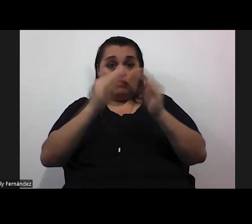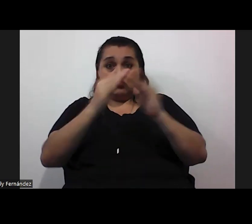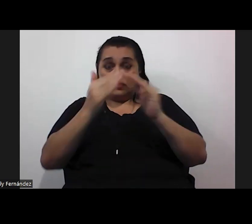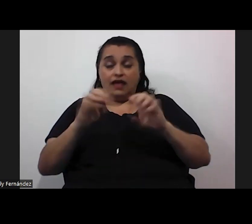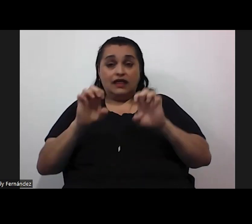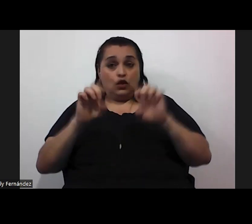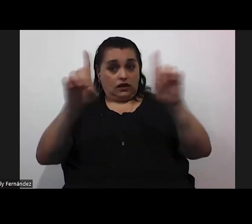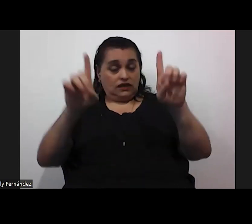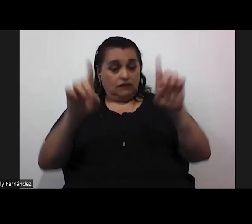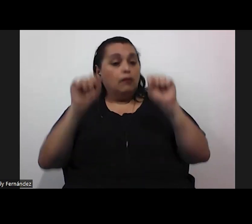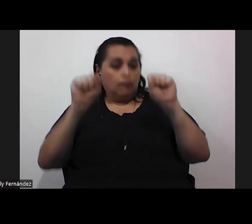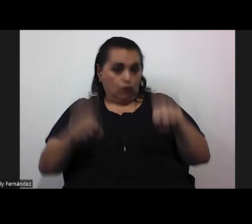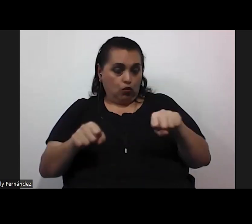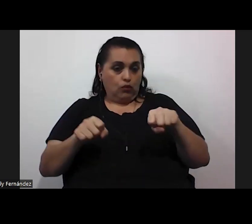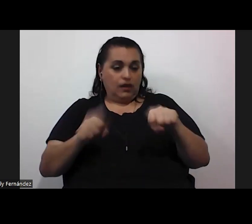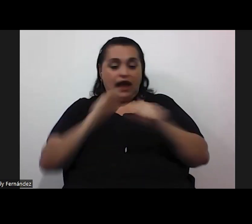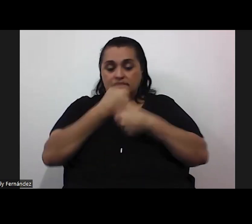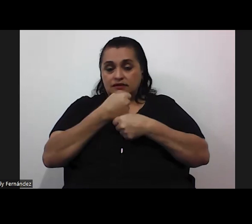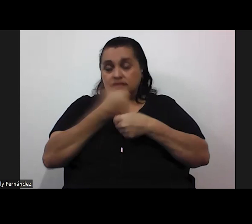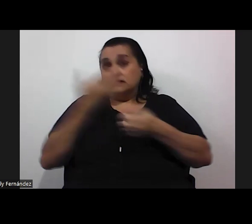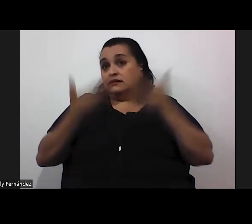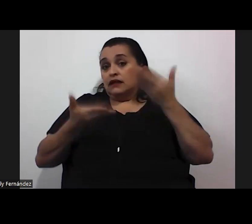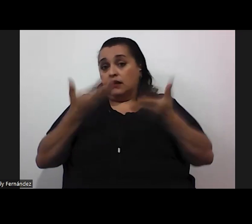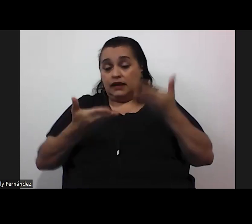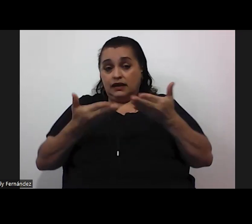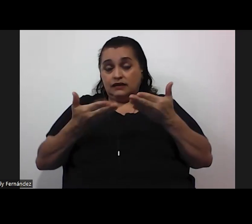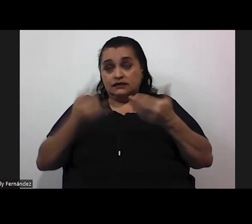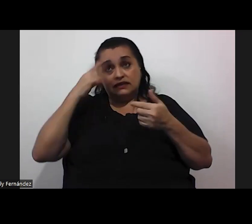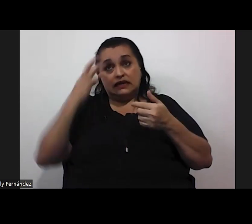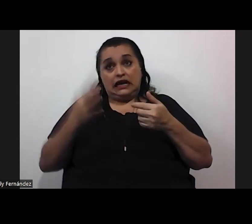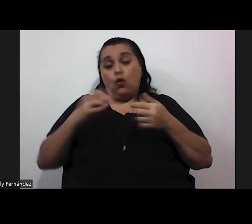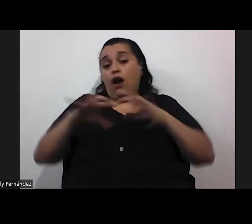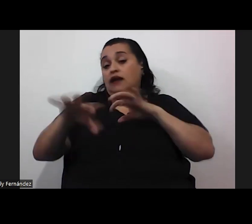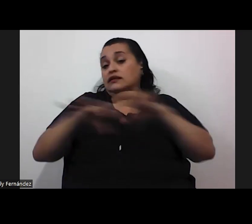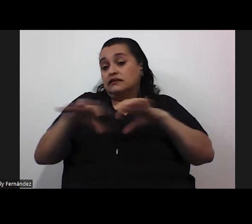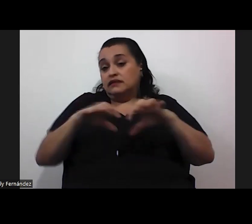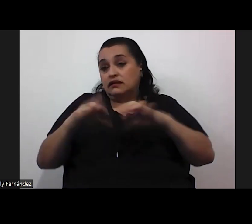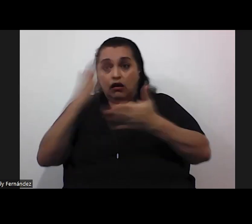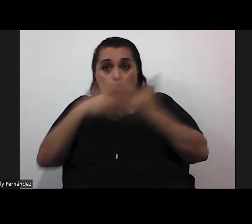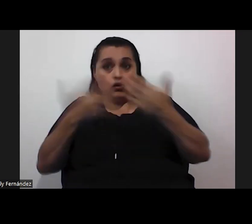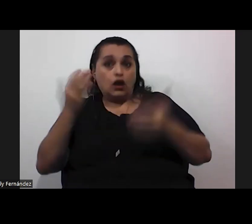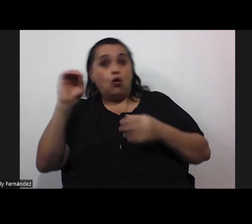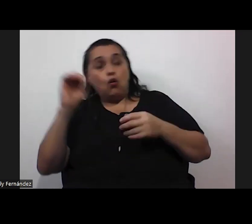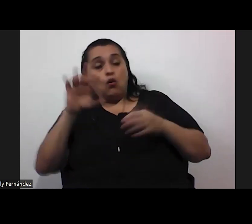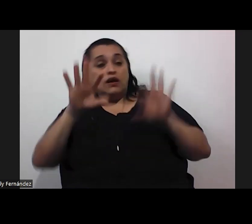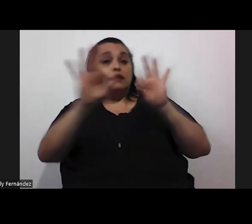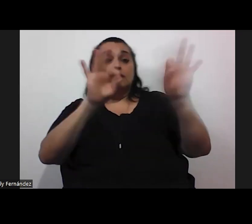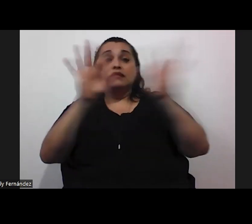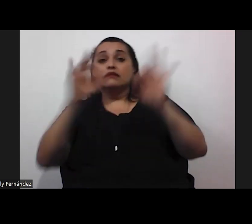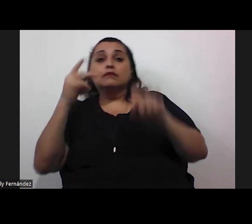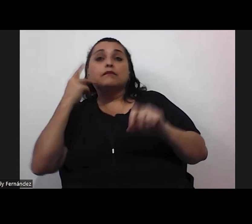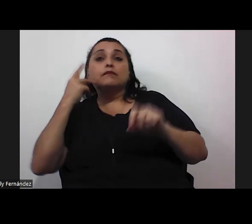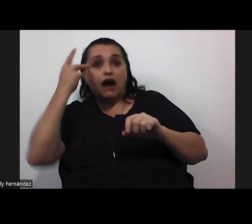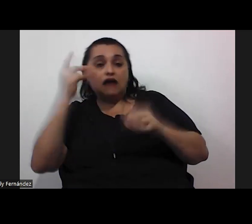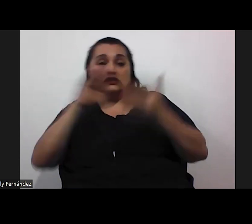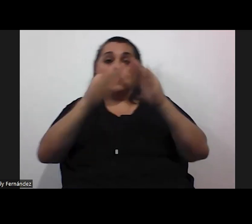podría realizarse tal vez se me ocurre alguna actividad o invitar a algunos de los padres o a la comunidad